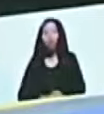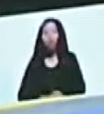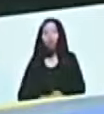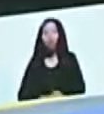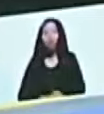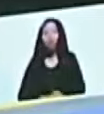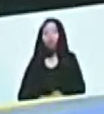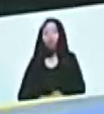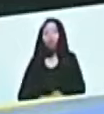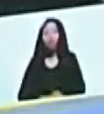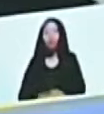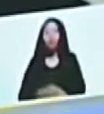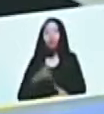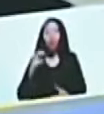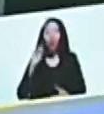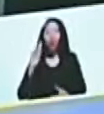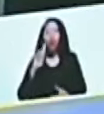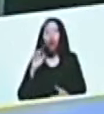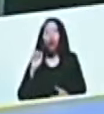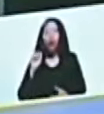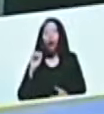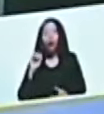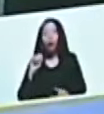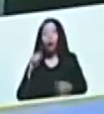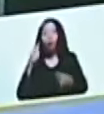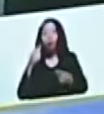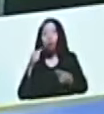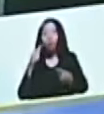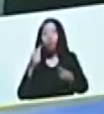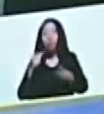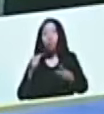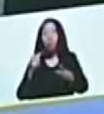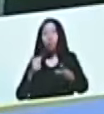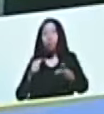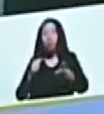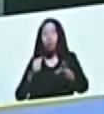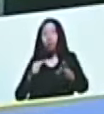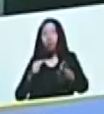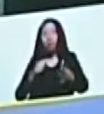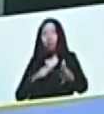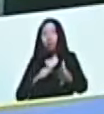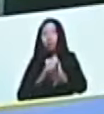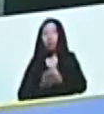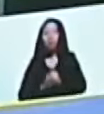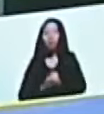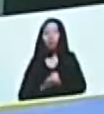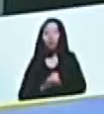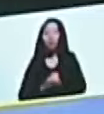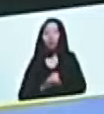Gutiérrez, Correa, Romero, Alvarado, diputado Bertucci,